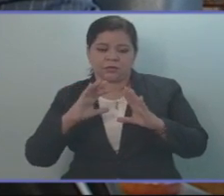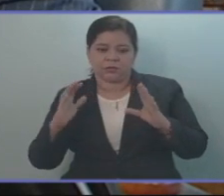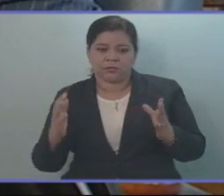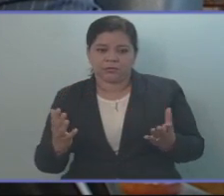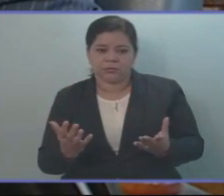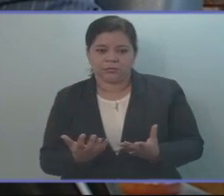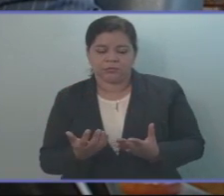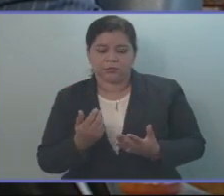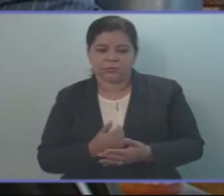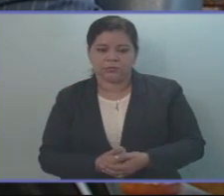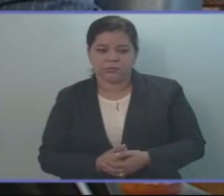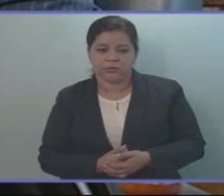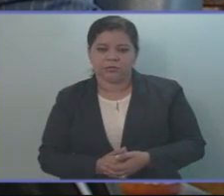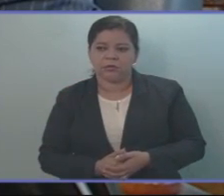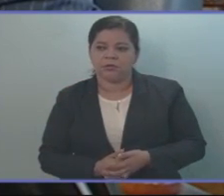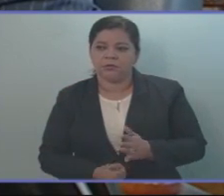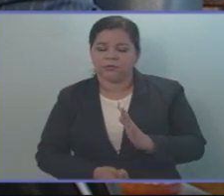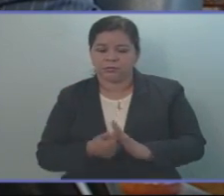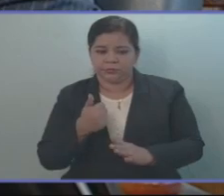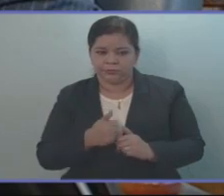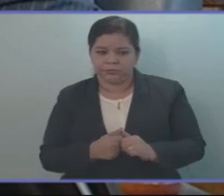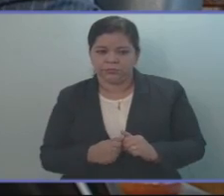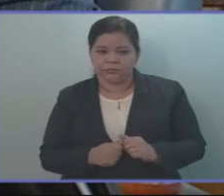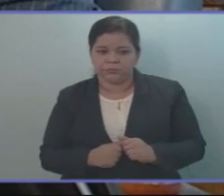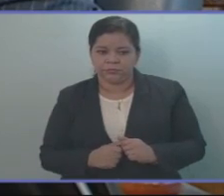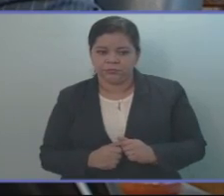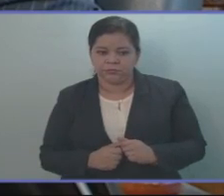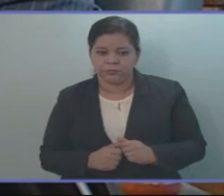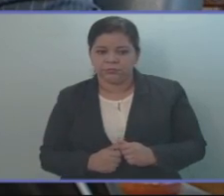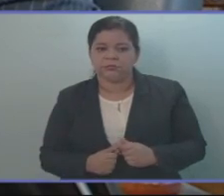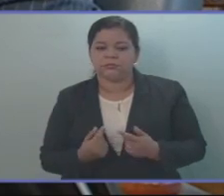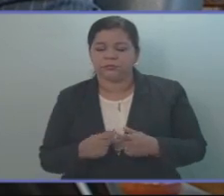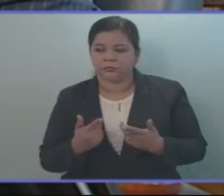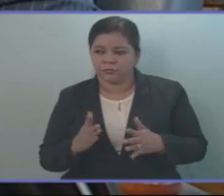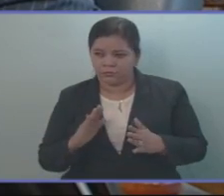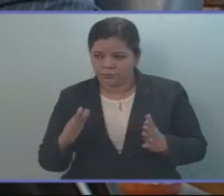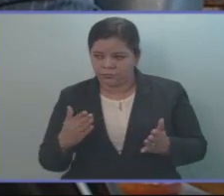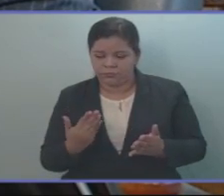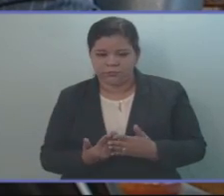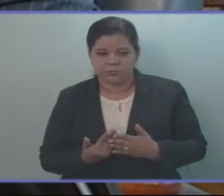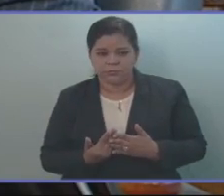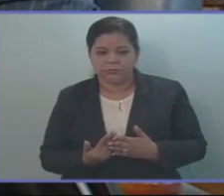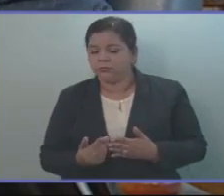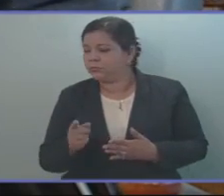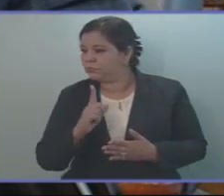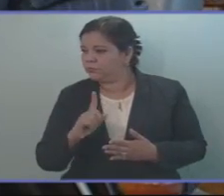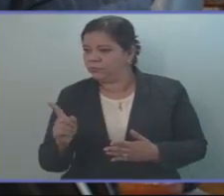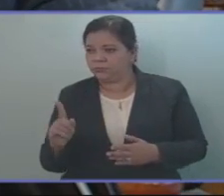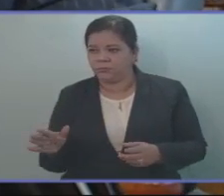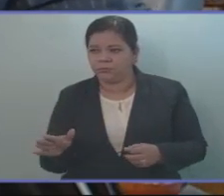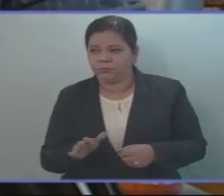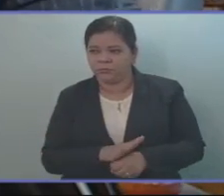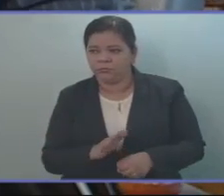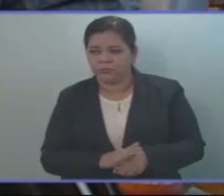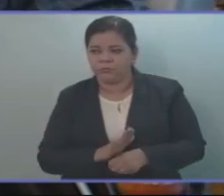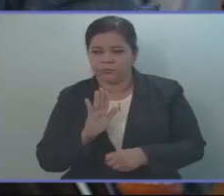por su irresponsabilidad en no cubrir a sus tropas. Porque,